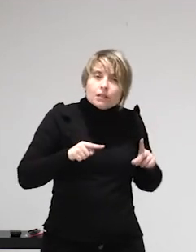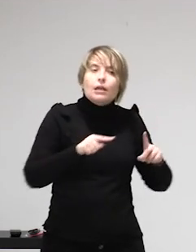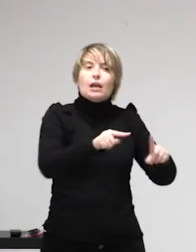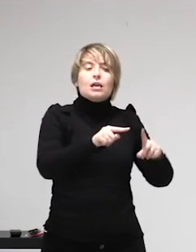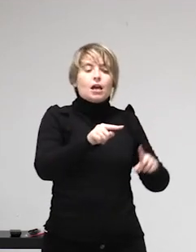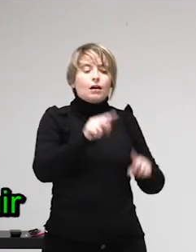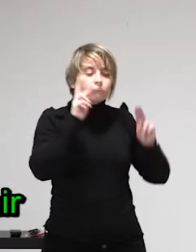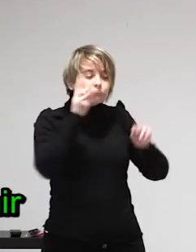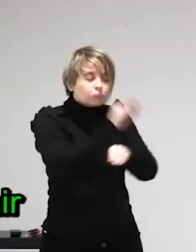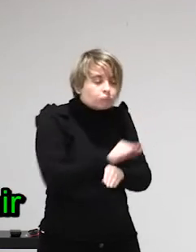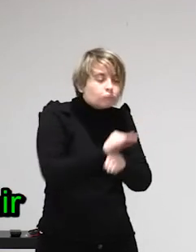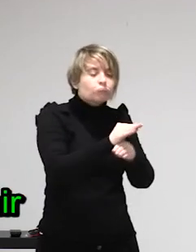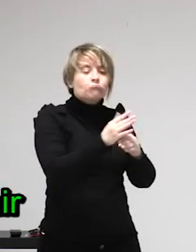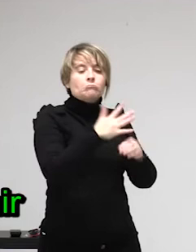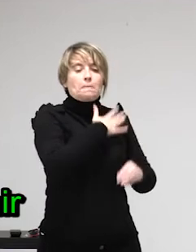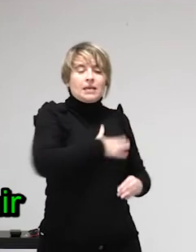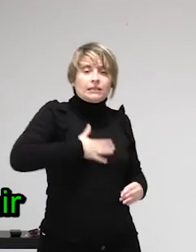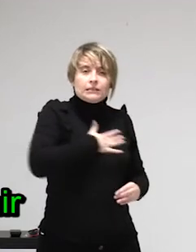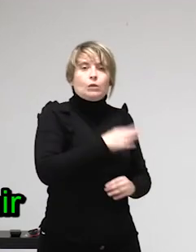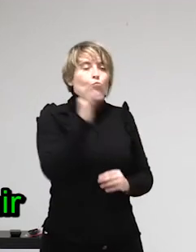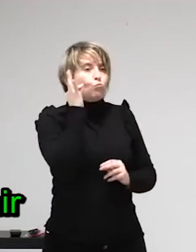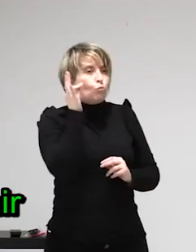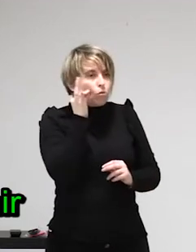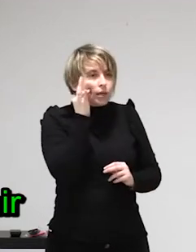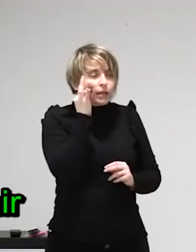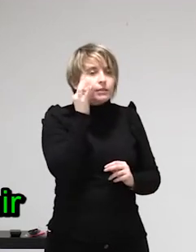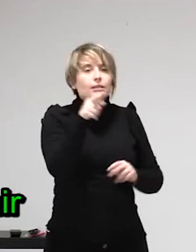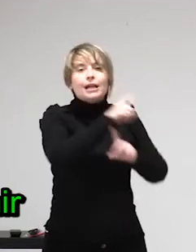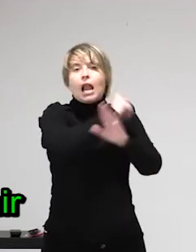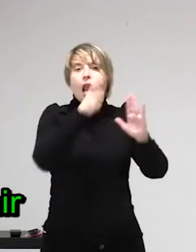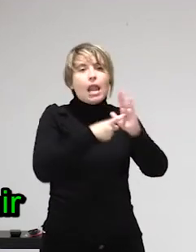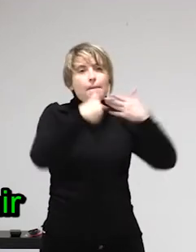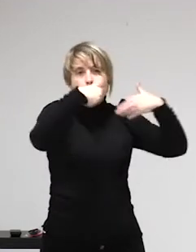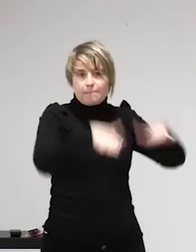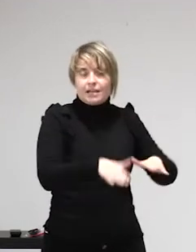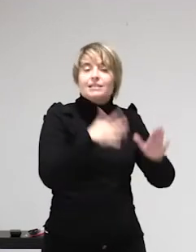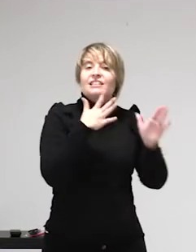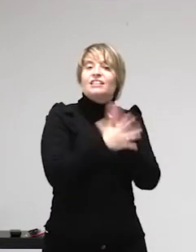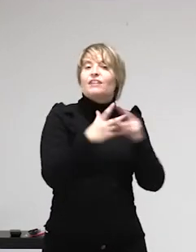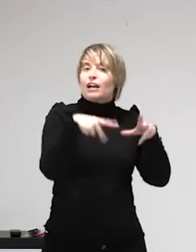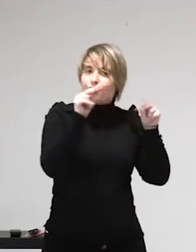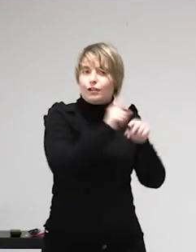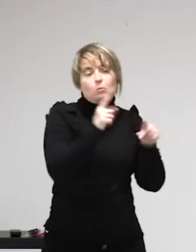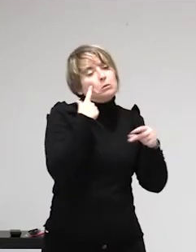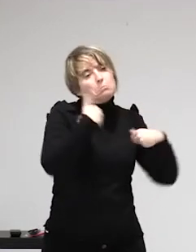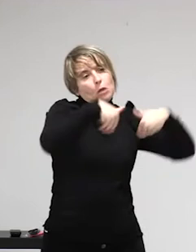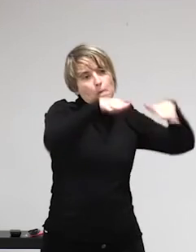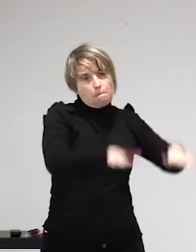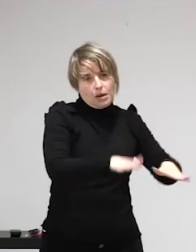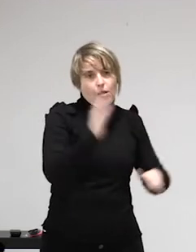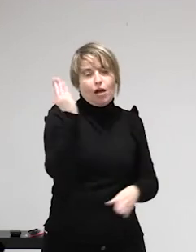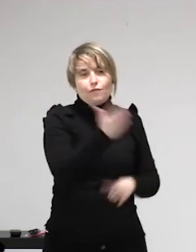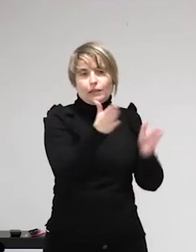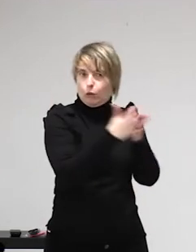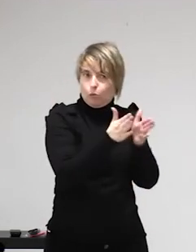estas multas con las que disuaden de ir a consumir servicios de prostitución allí al mismo tiempo están dando licencias a los clubs.